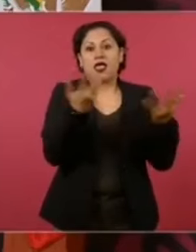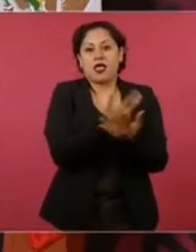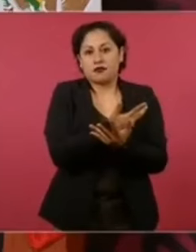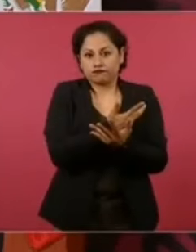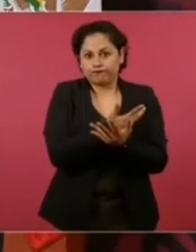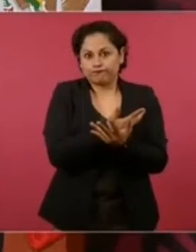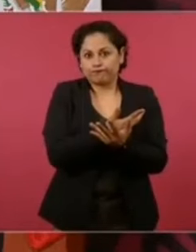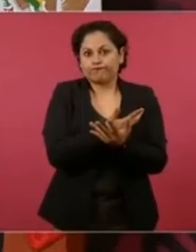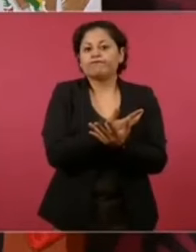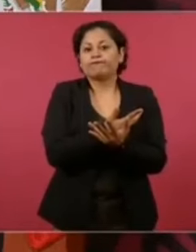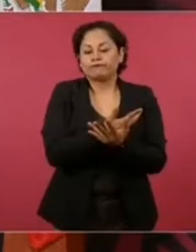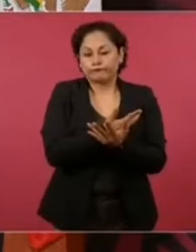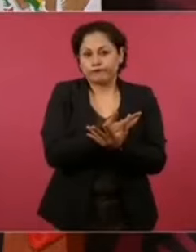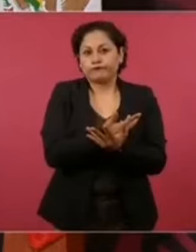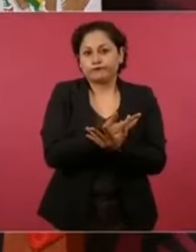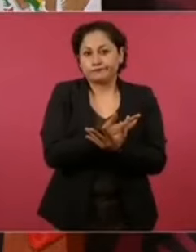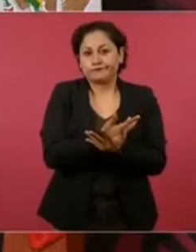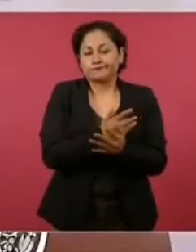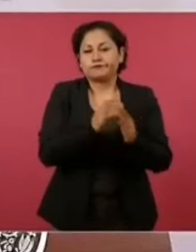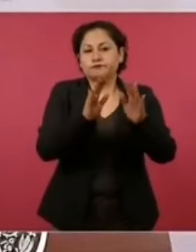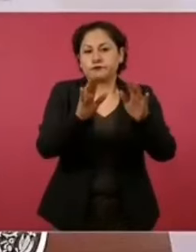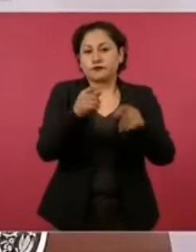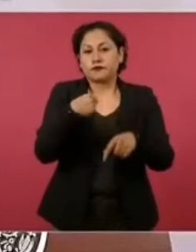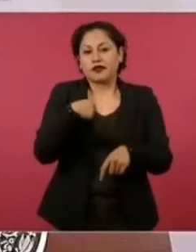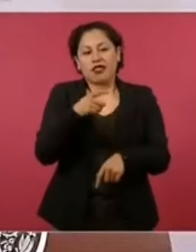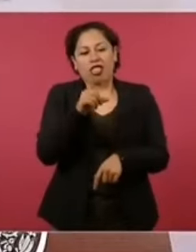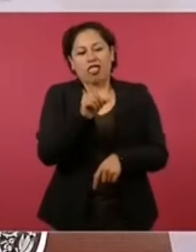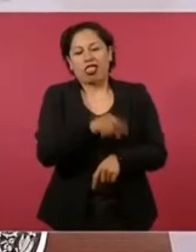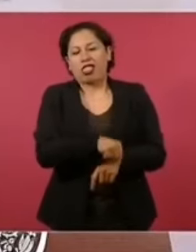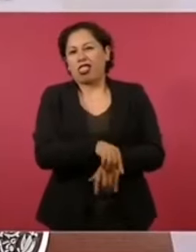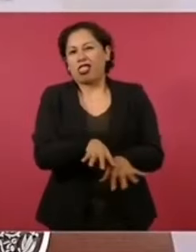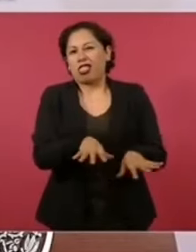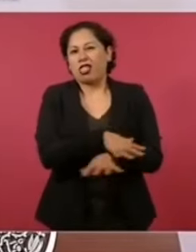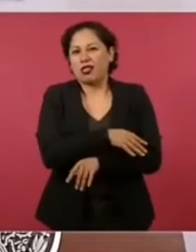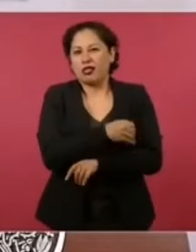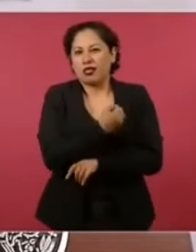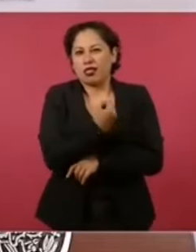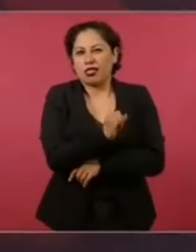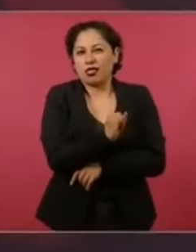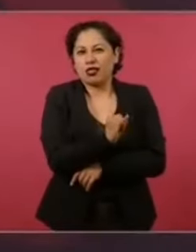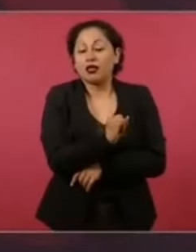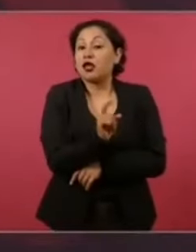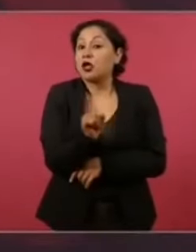No es para menospreciar ese poder,